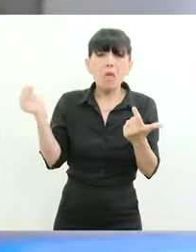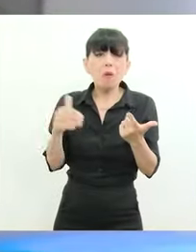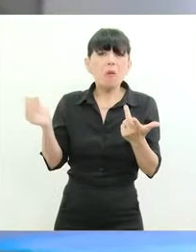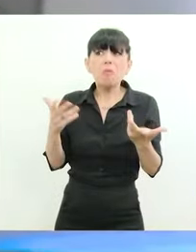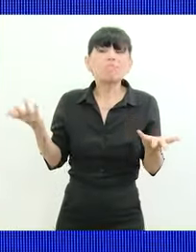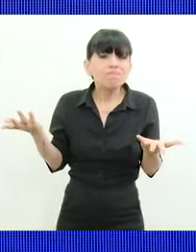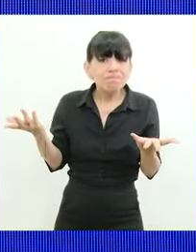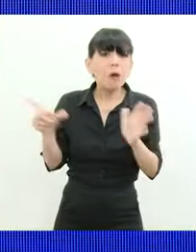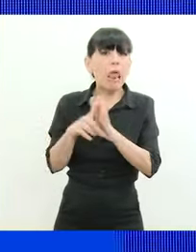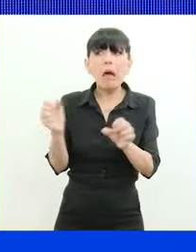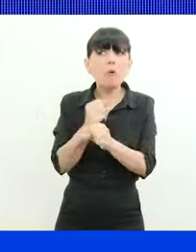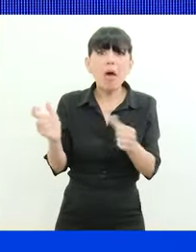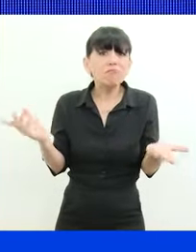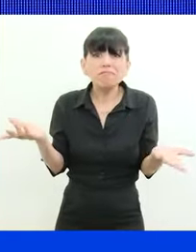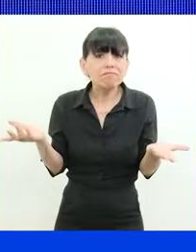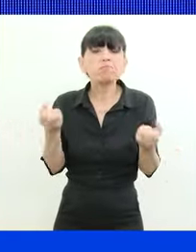sancione esta ley?